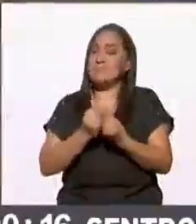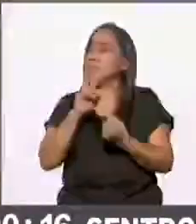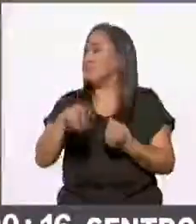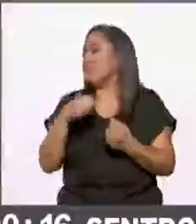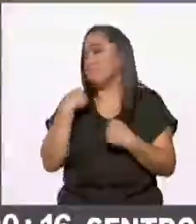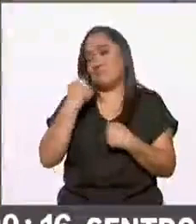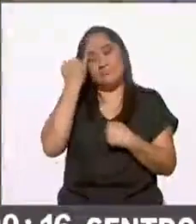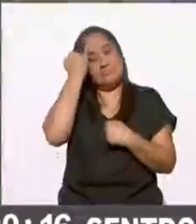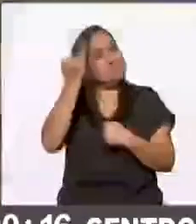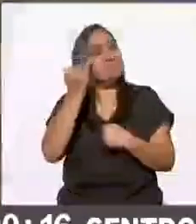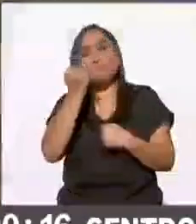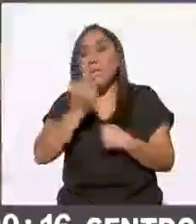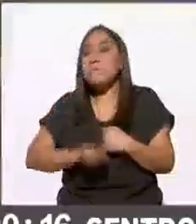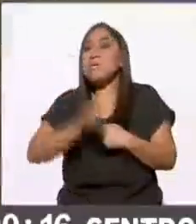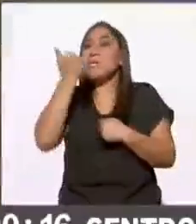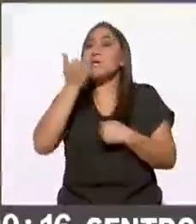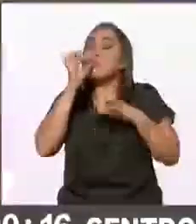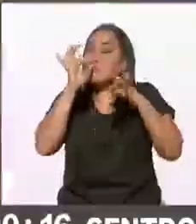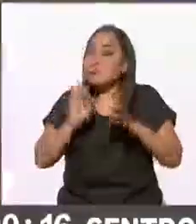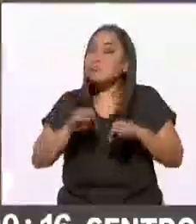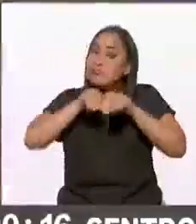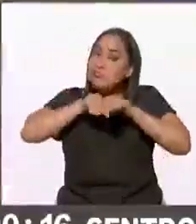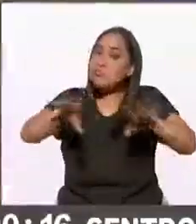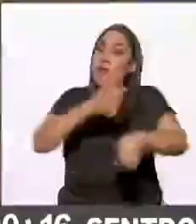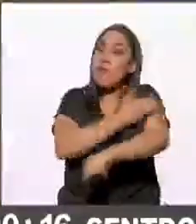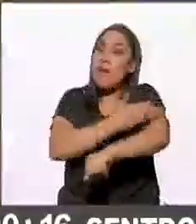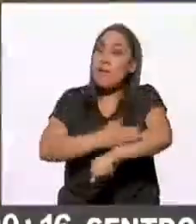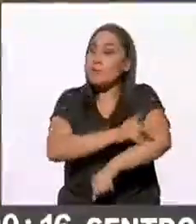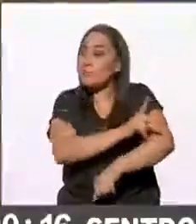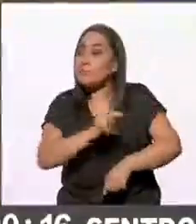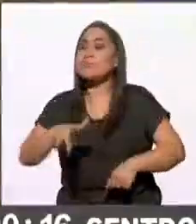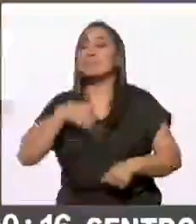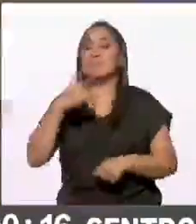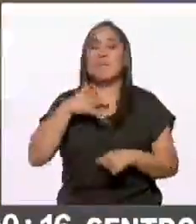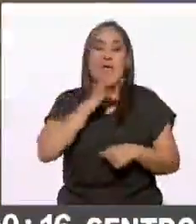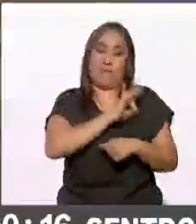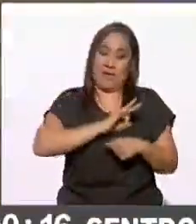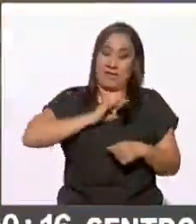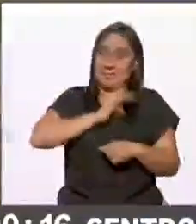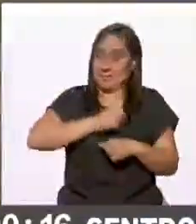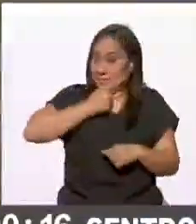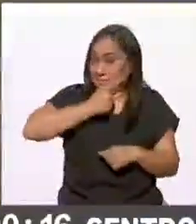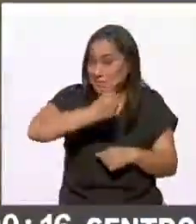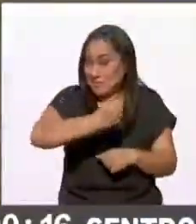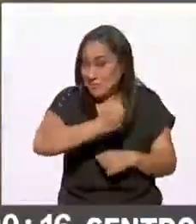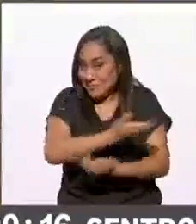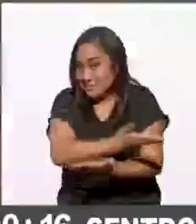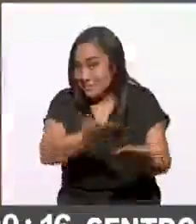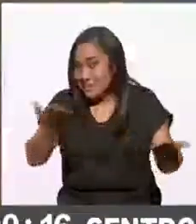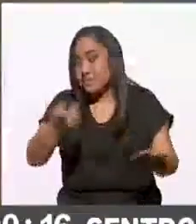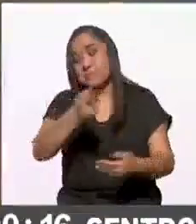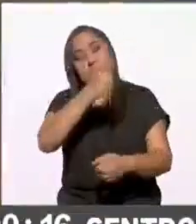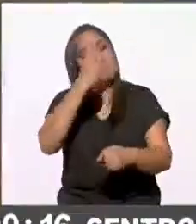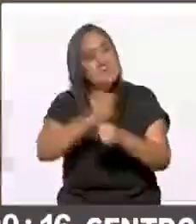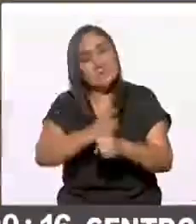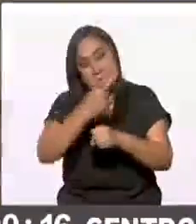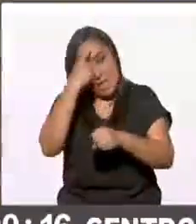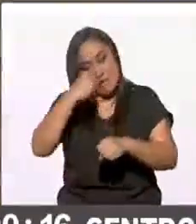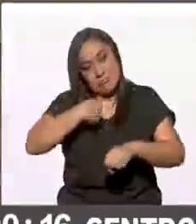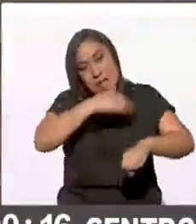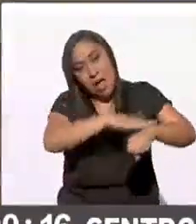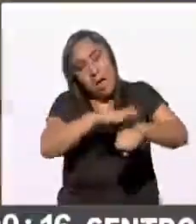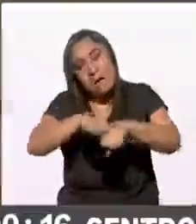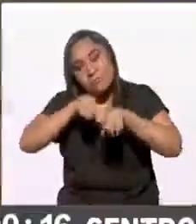nunca haber estado con ellos en una transmisión y bueno feliz de estar todavía aquí reportando para usted en casa que usted es el actor principal de esta jornada